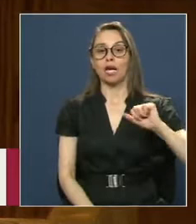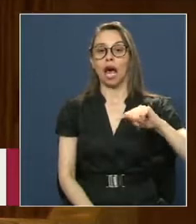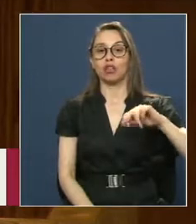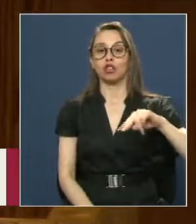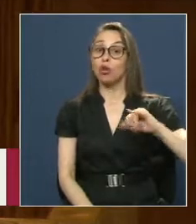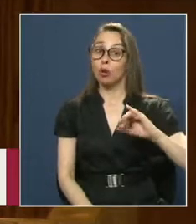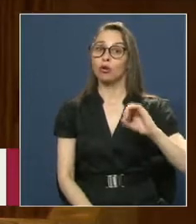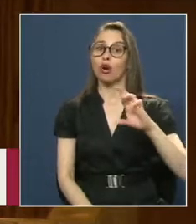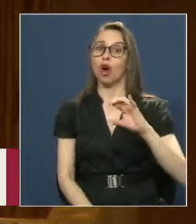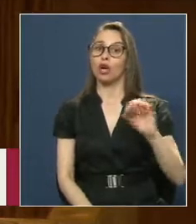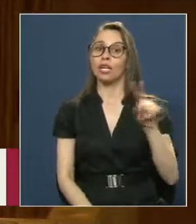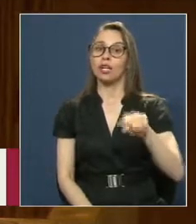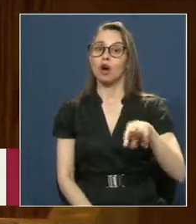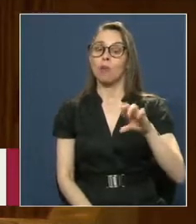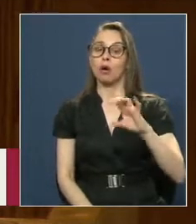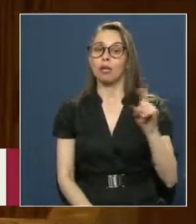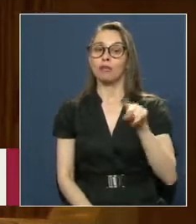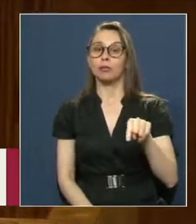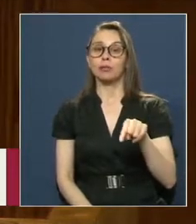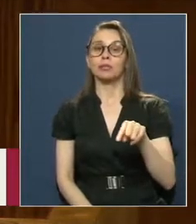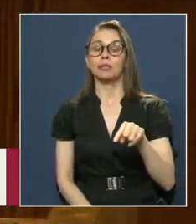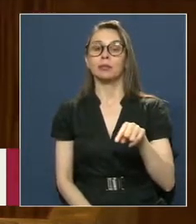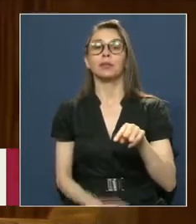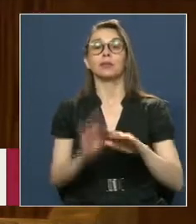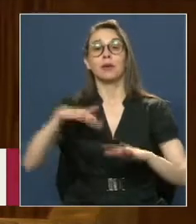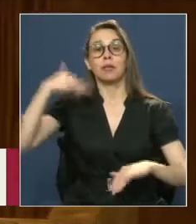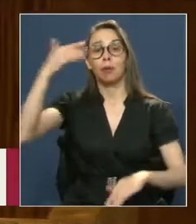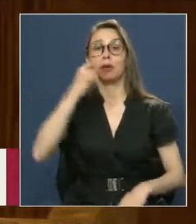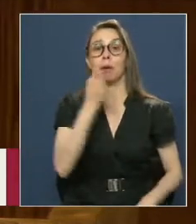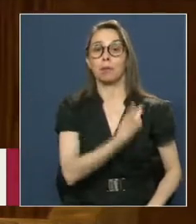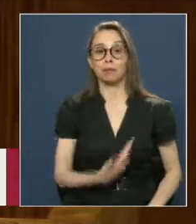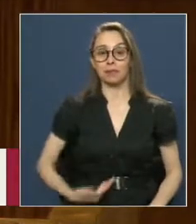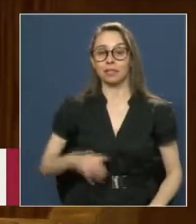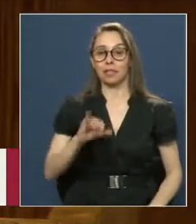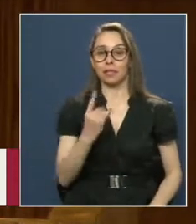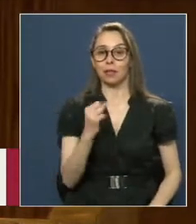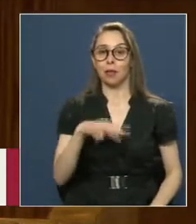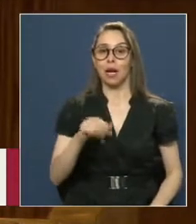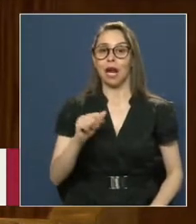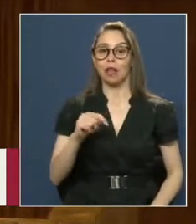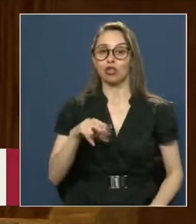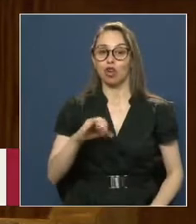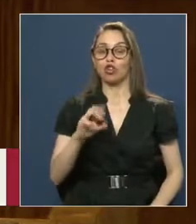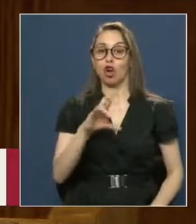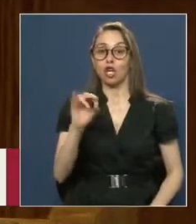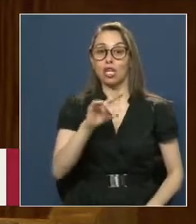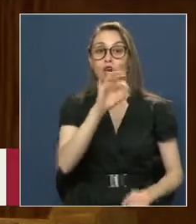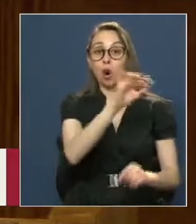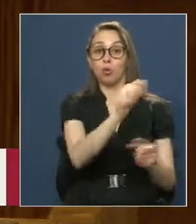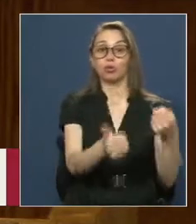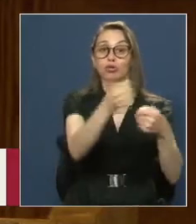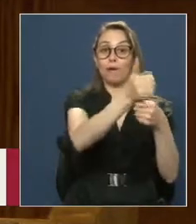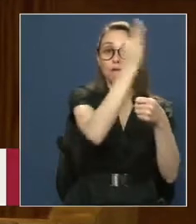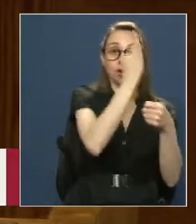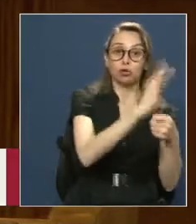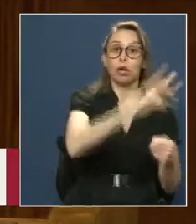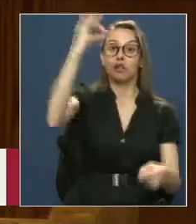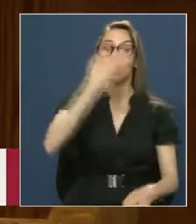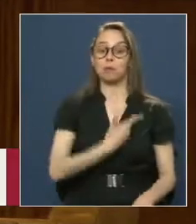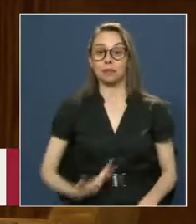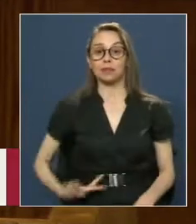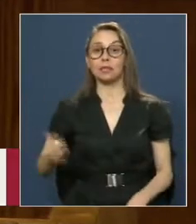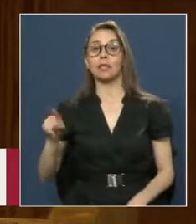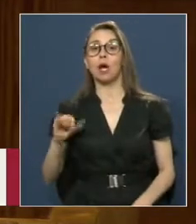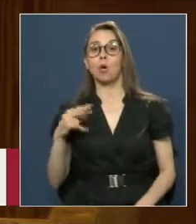Ríos Morales Tiempo después, cuando el presidente Juan Antonio Ríos fue electo Juan Luis Maurás